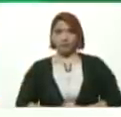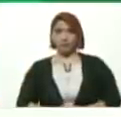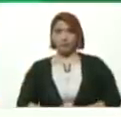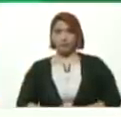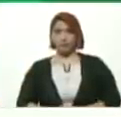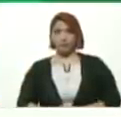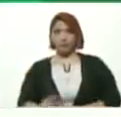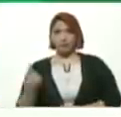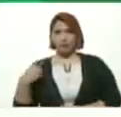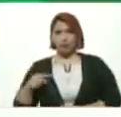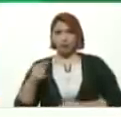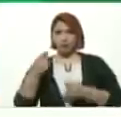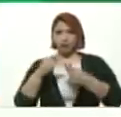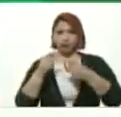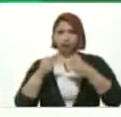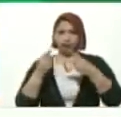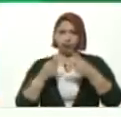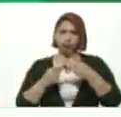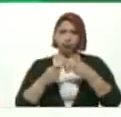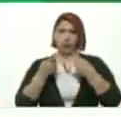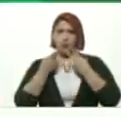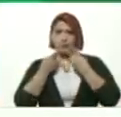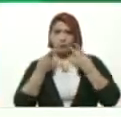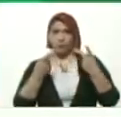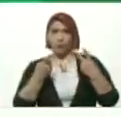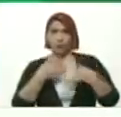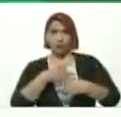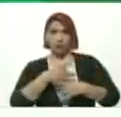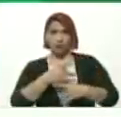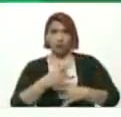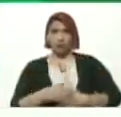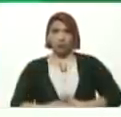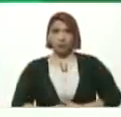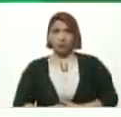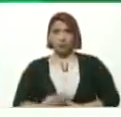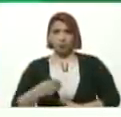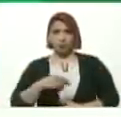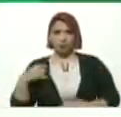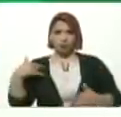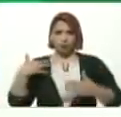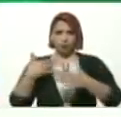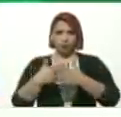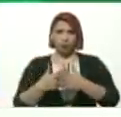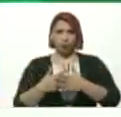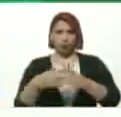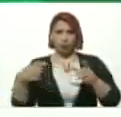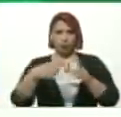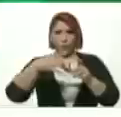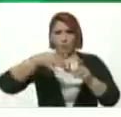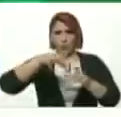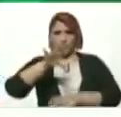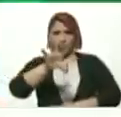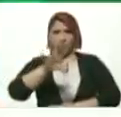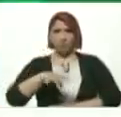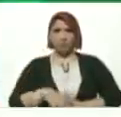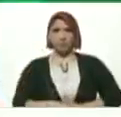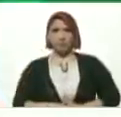Hay unos Anuncios Interesantísimos Que venimos Estando En el carnet De la patria